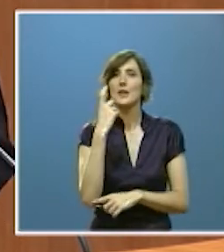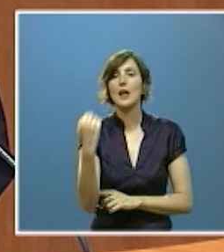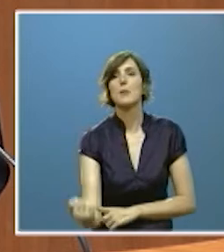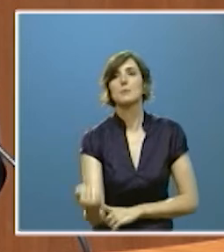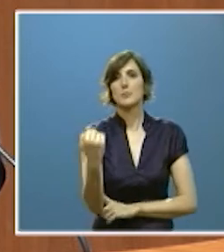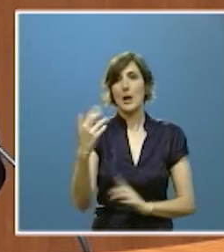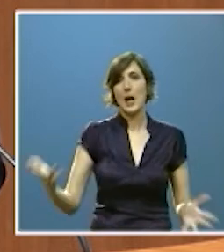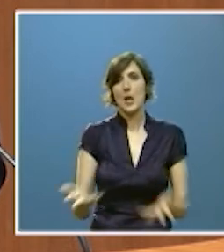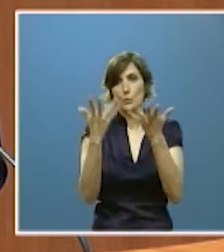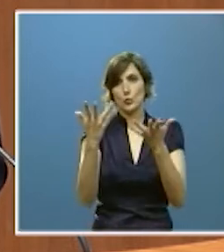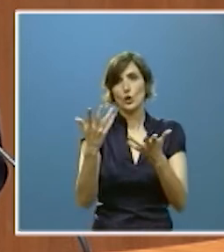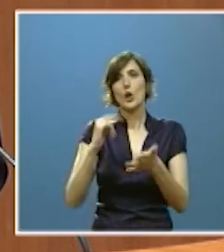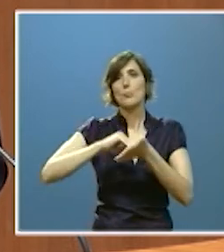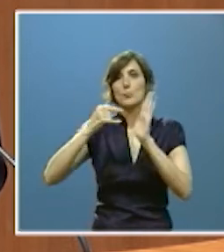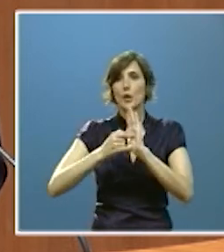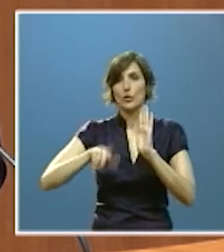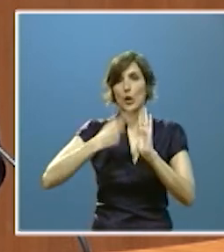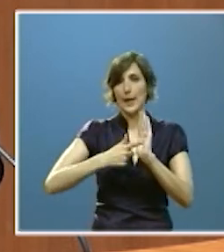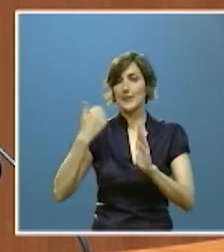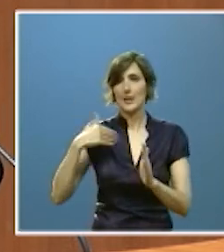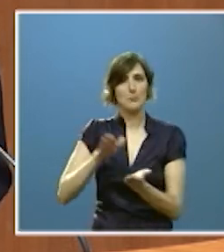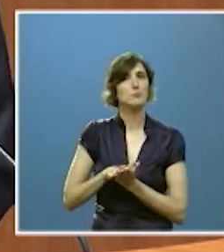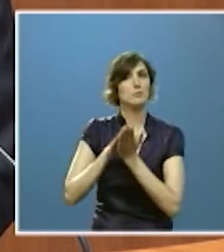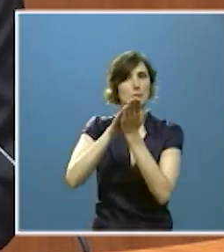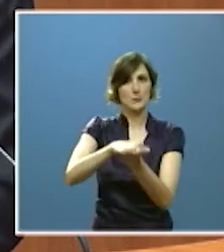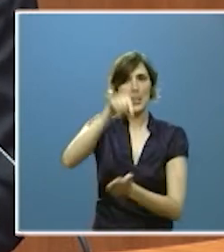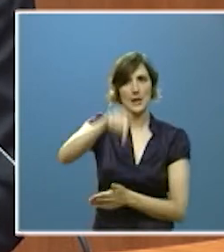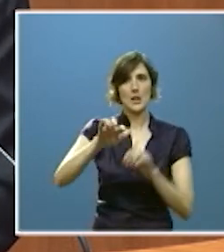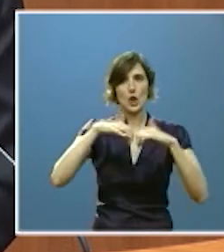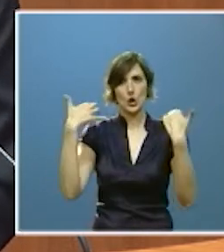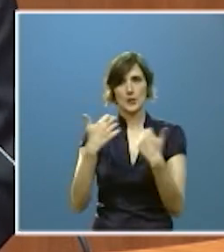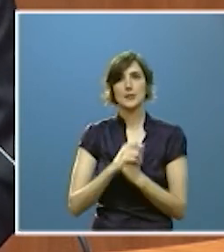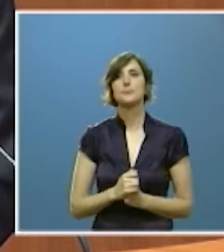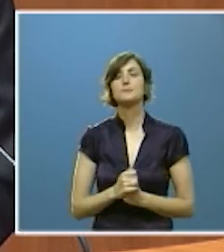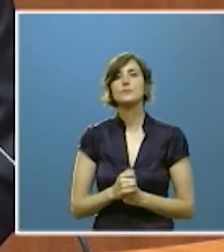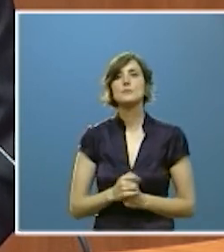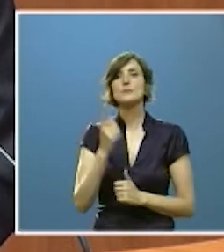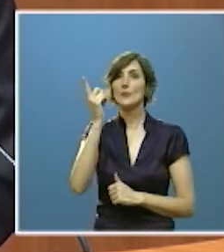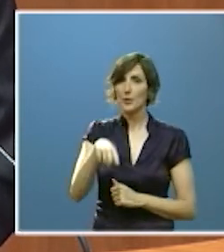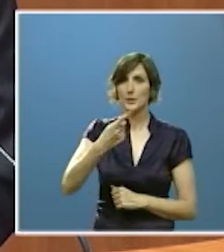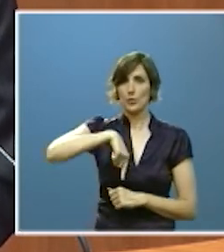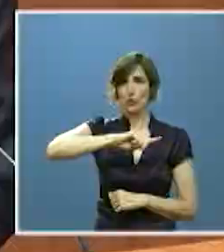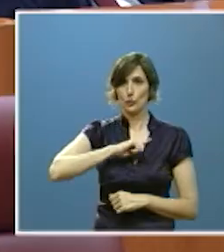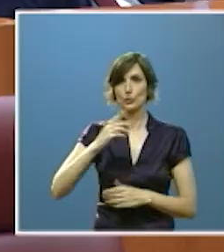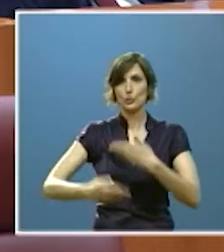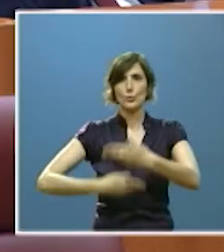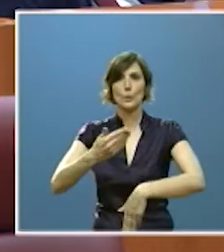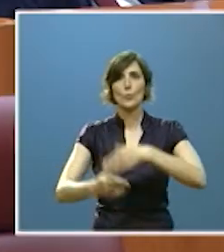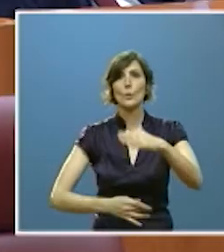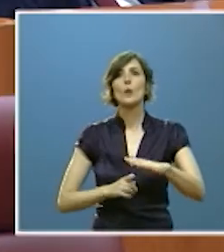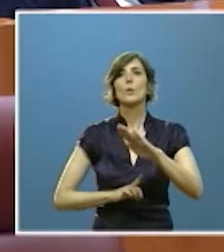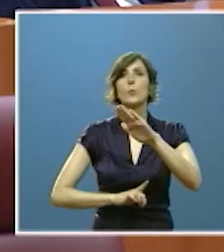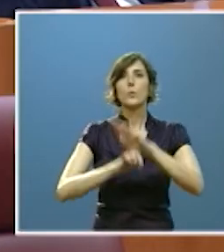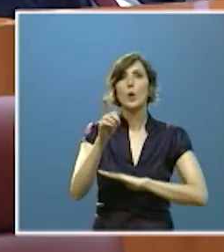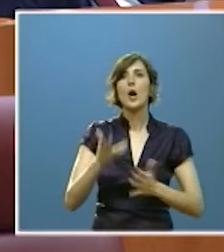proyecto de ley que ya está en esta cámara hemos también continuado avanzando con el establecimiento de una línea de ayudas